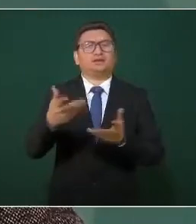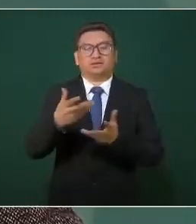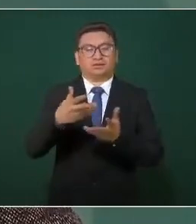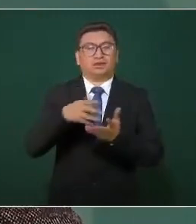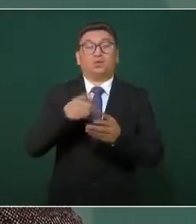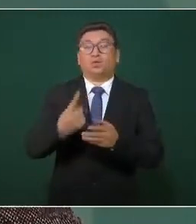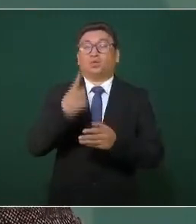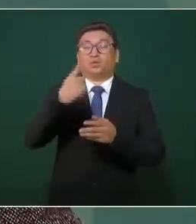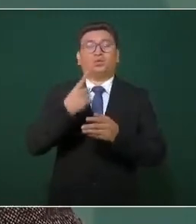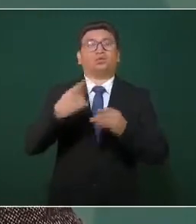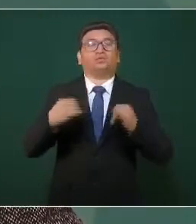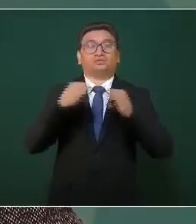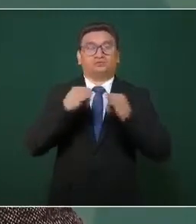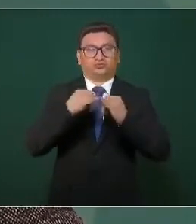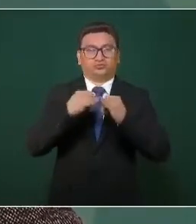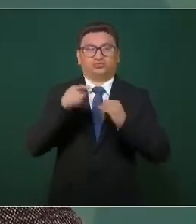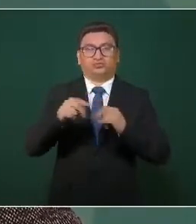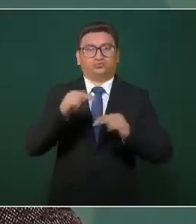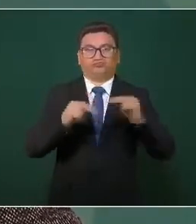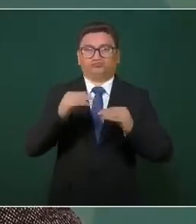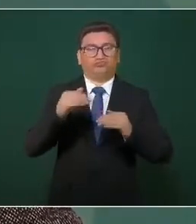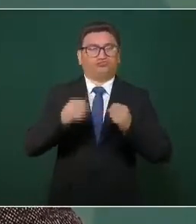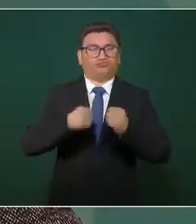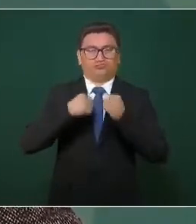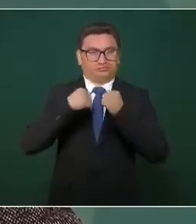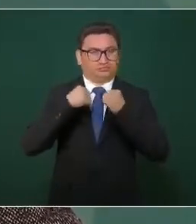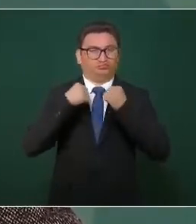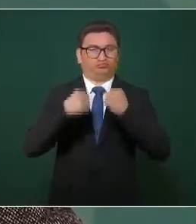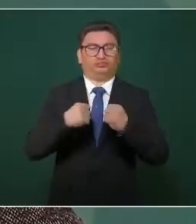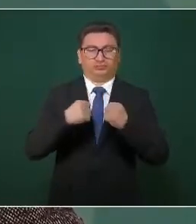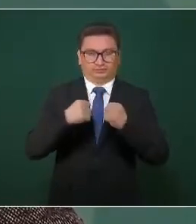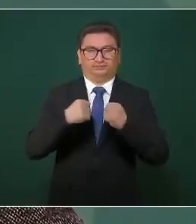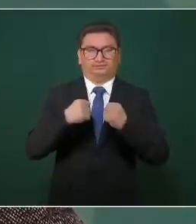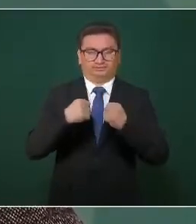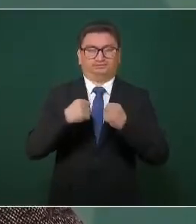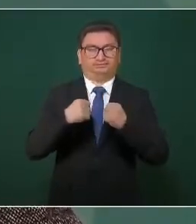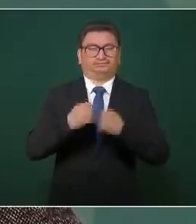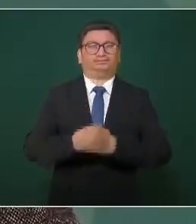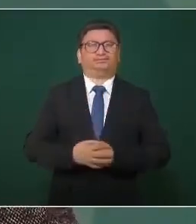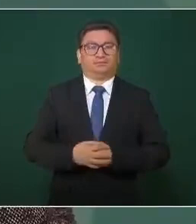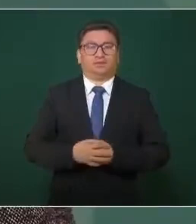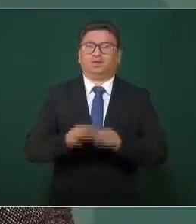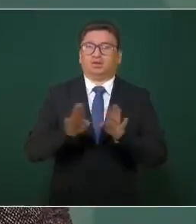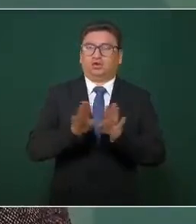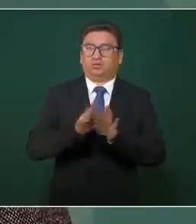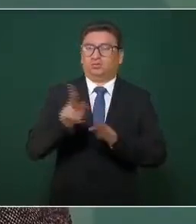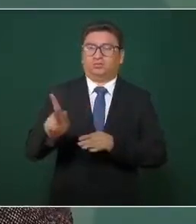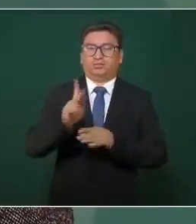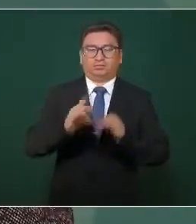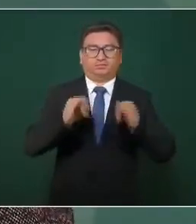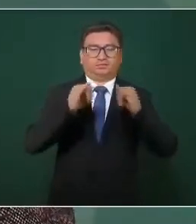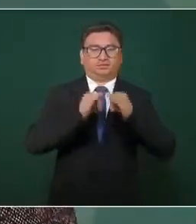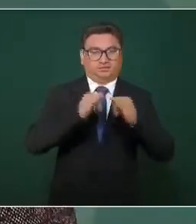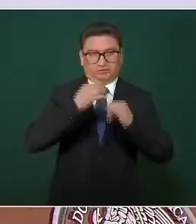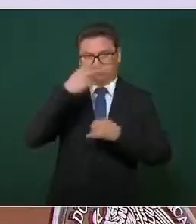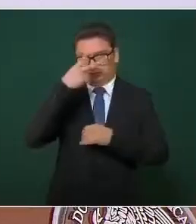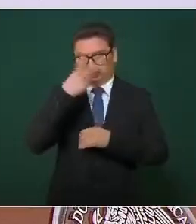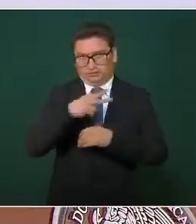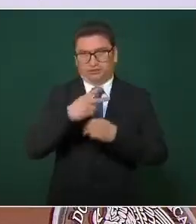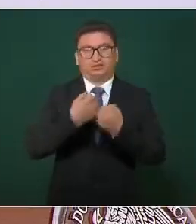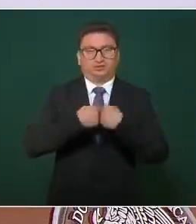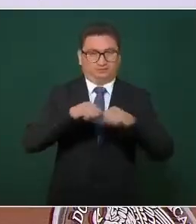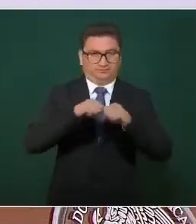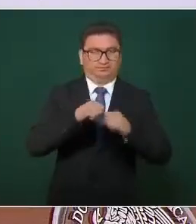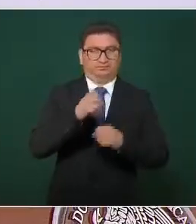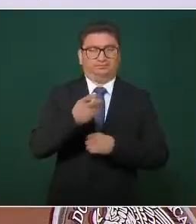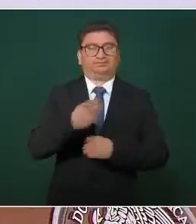institución de más estabilidad y fortaleza, como lo es el Instituto Mexicano del Seguro